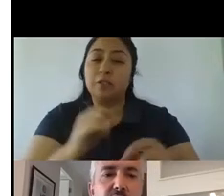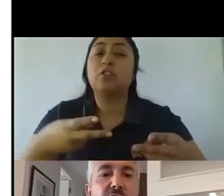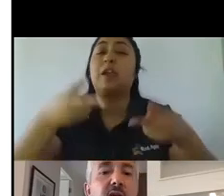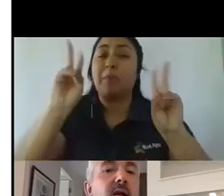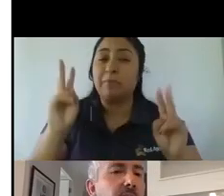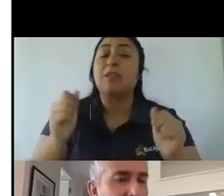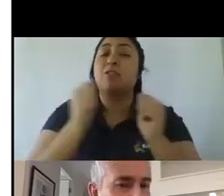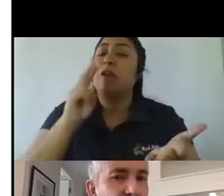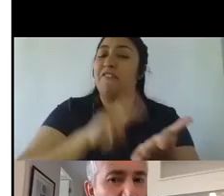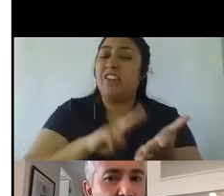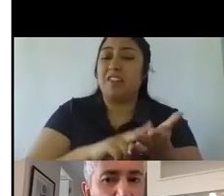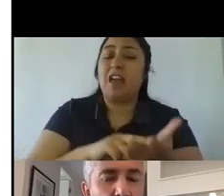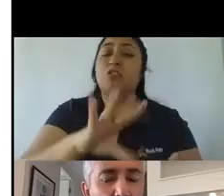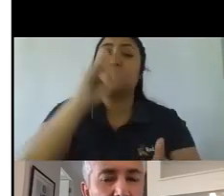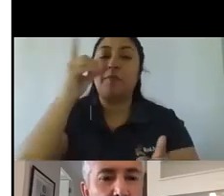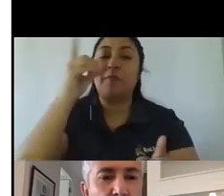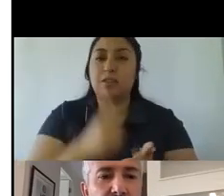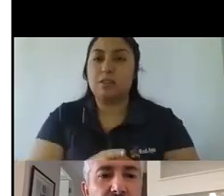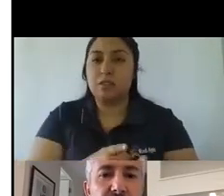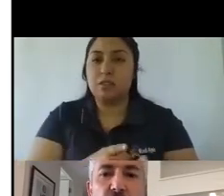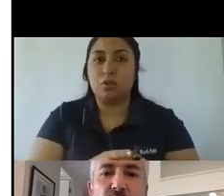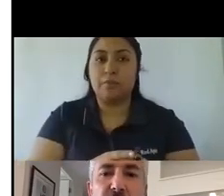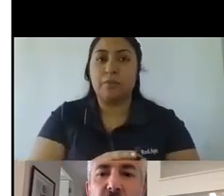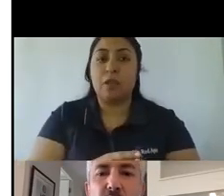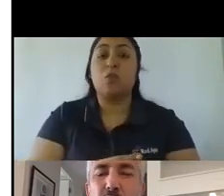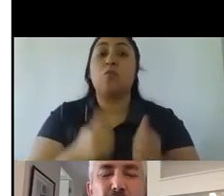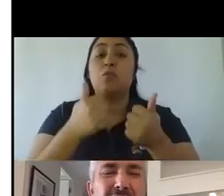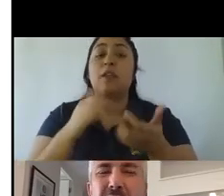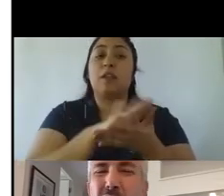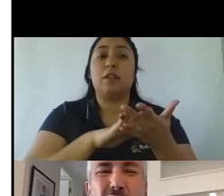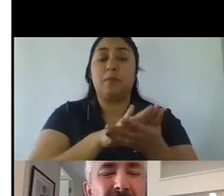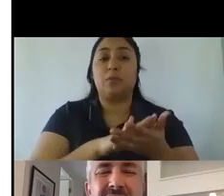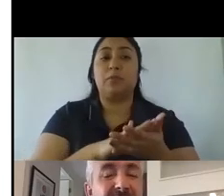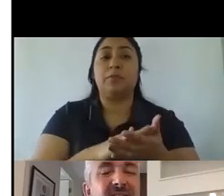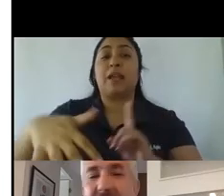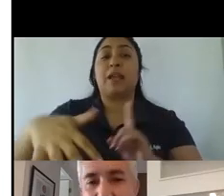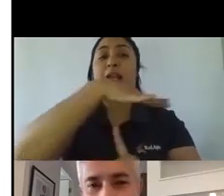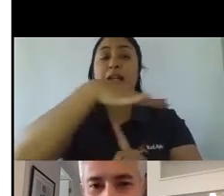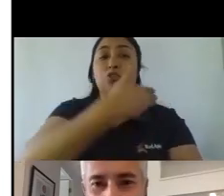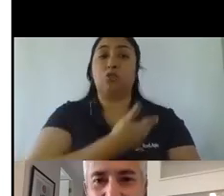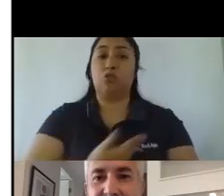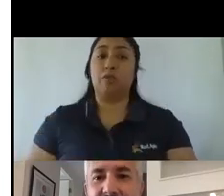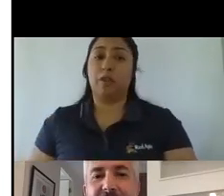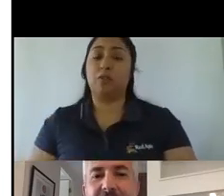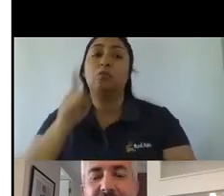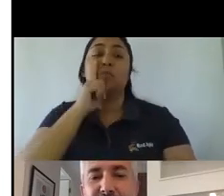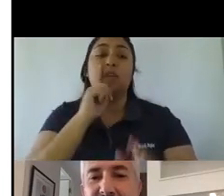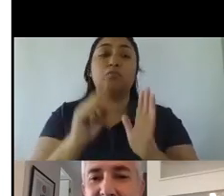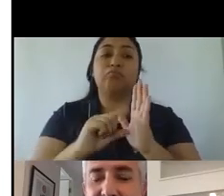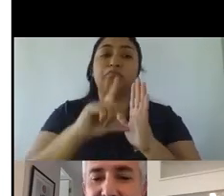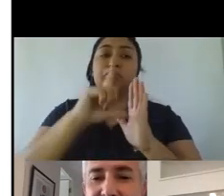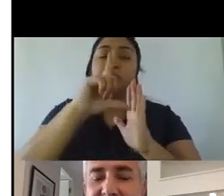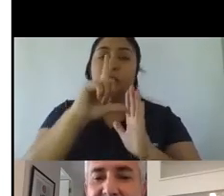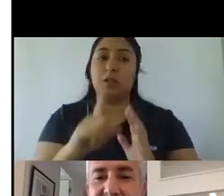decisiones esto por ejemplo un buen ejemplo en el caso del gobierno ellos tuvieron incrementos salvajes en